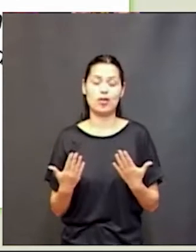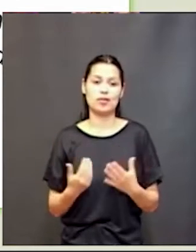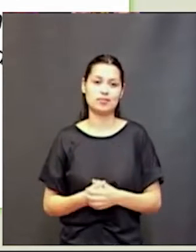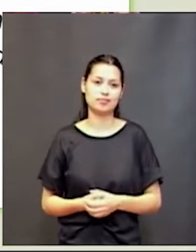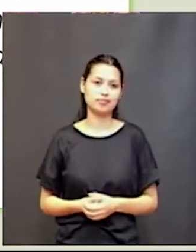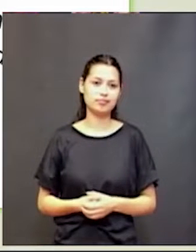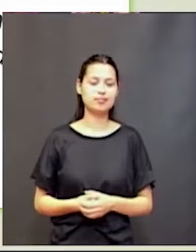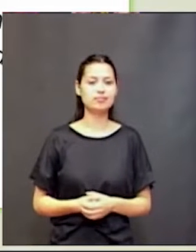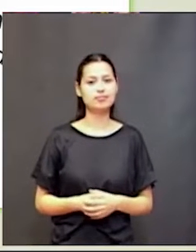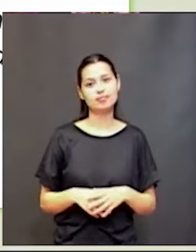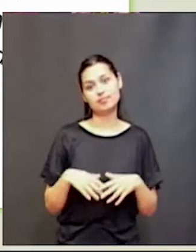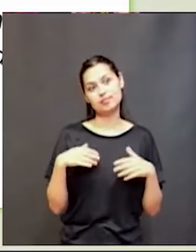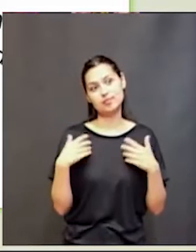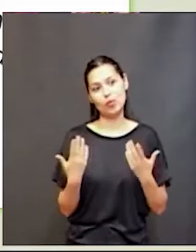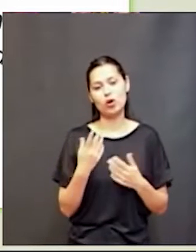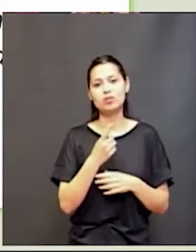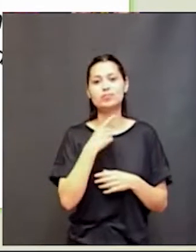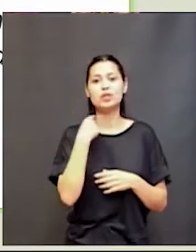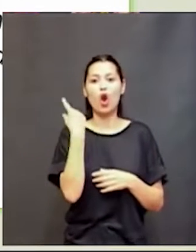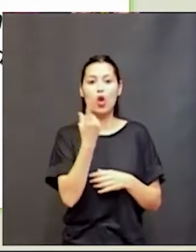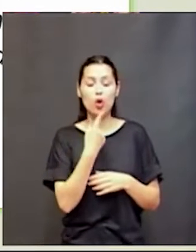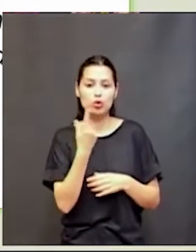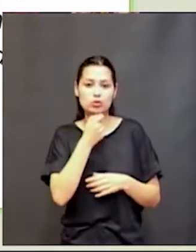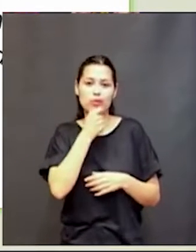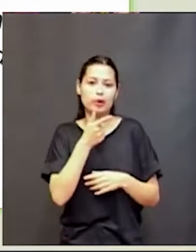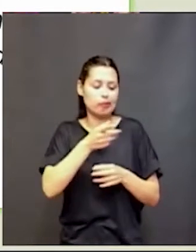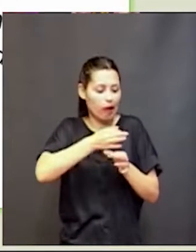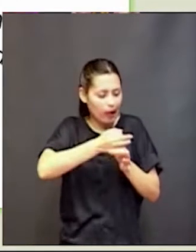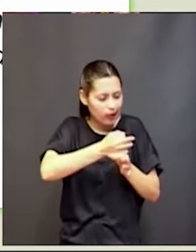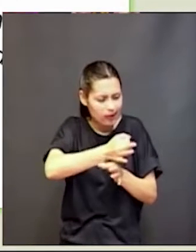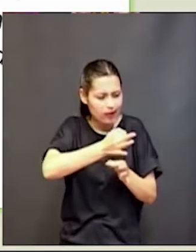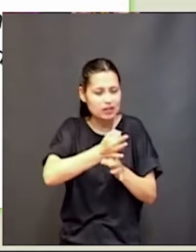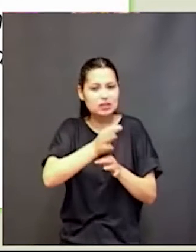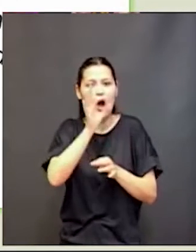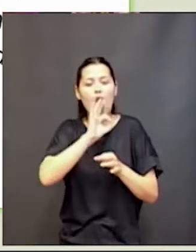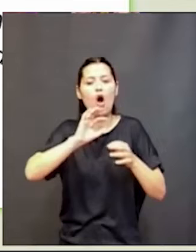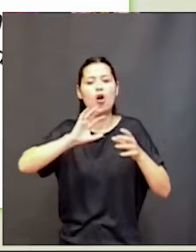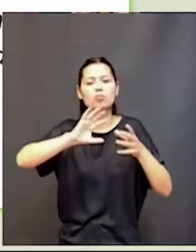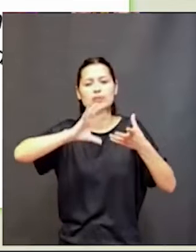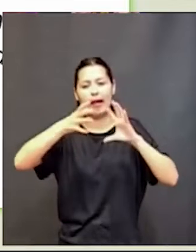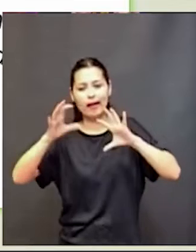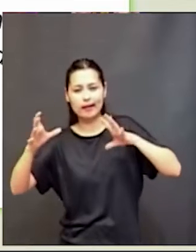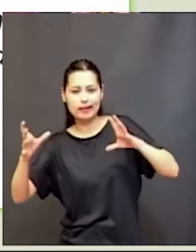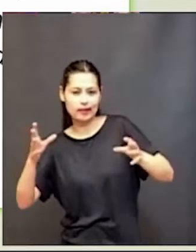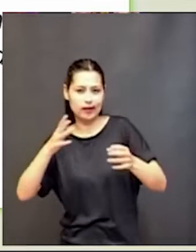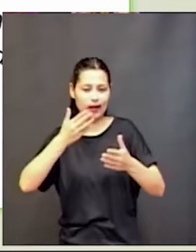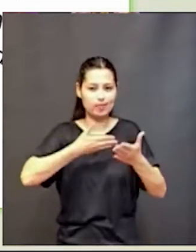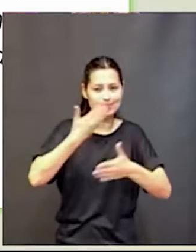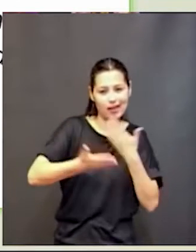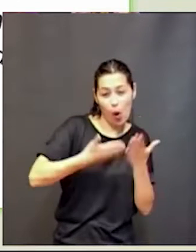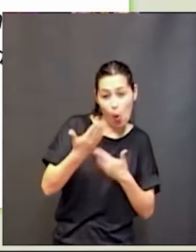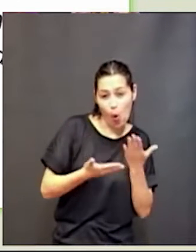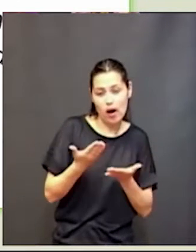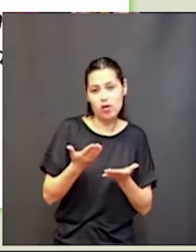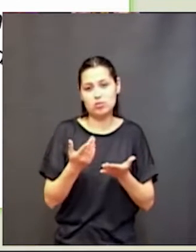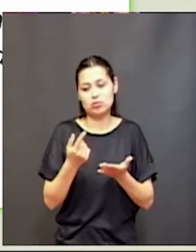Realmente no podemos enseñar, no podemos diseñar estrategias didácticas en las aulas si no conocemos cómo aprenden nuestros niños.